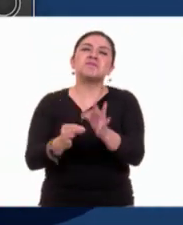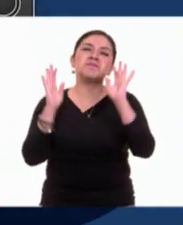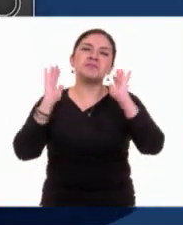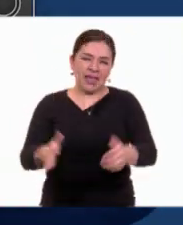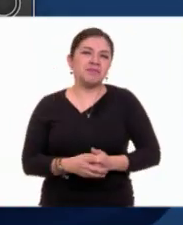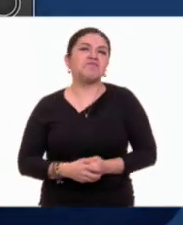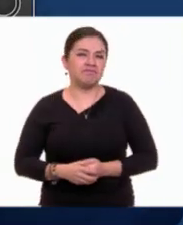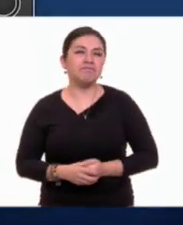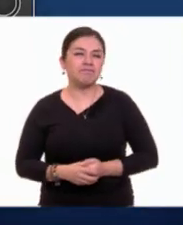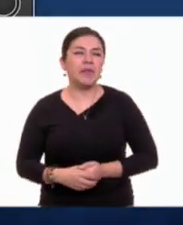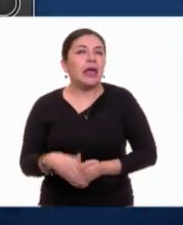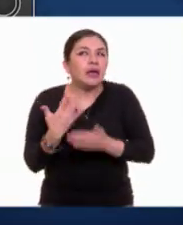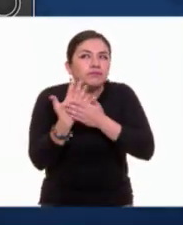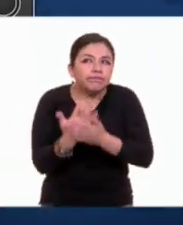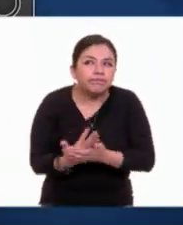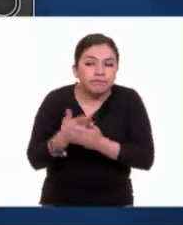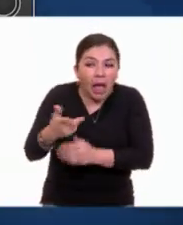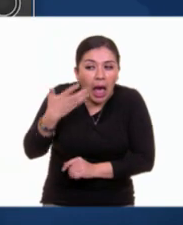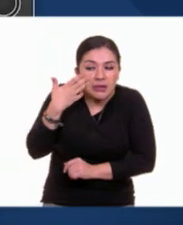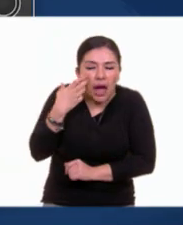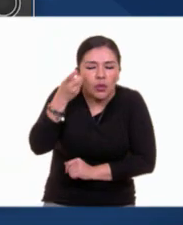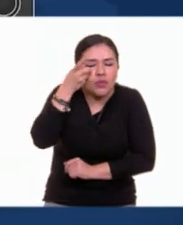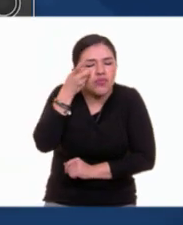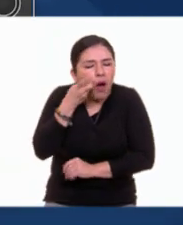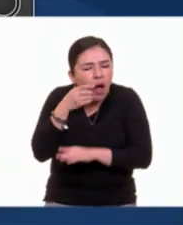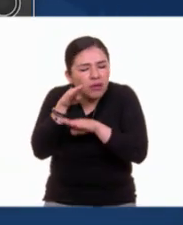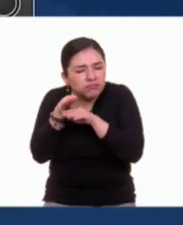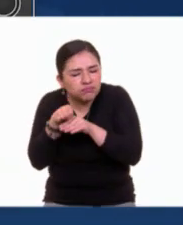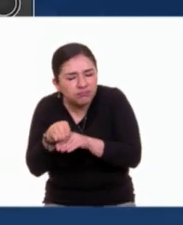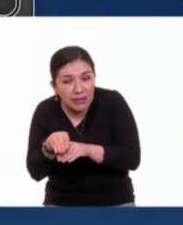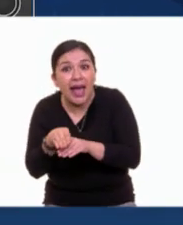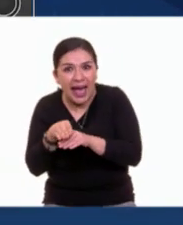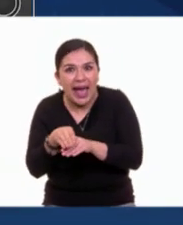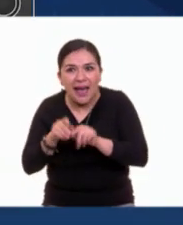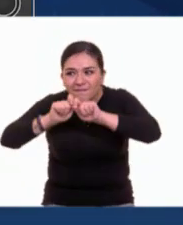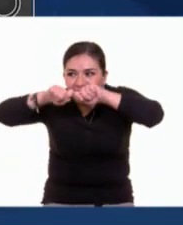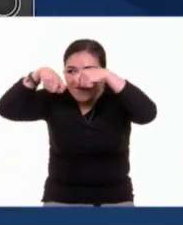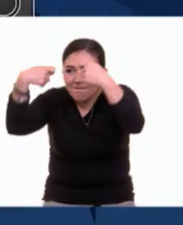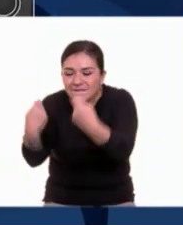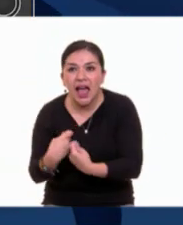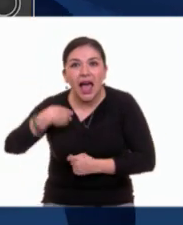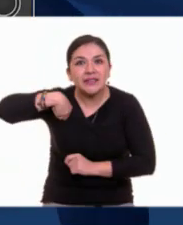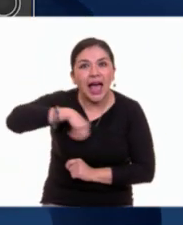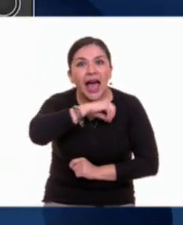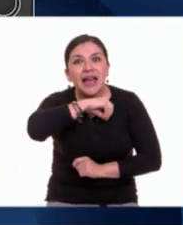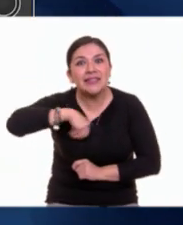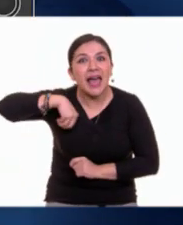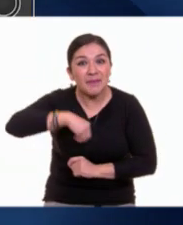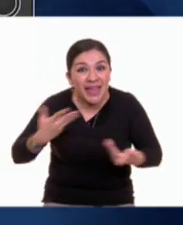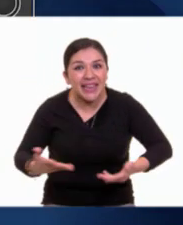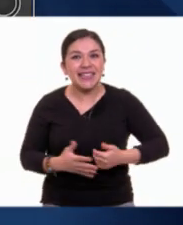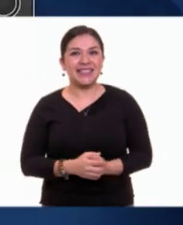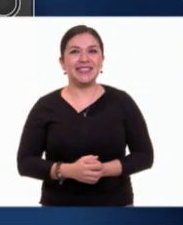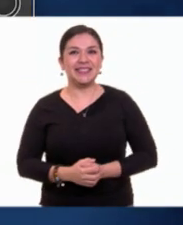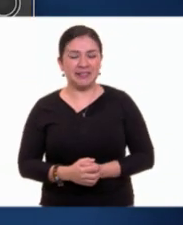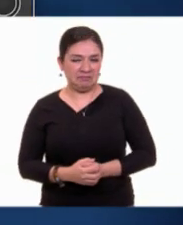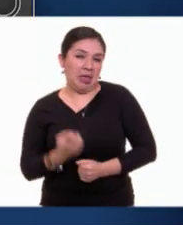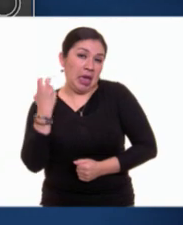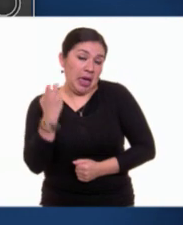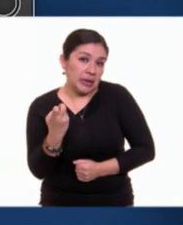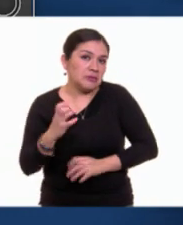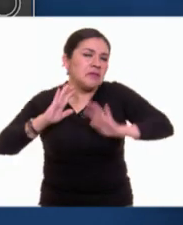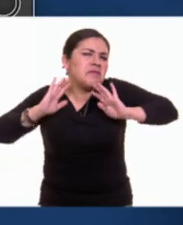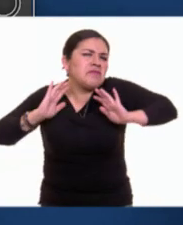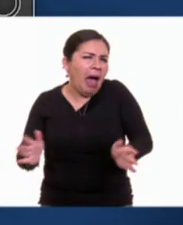Basta esperar que el gato esté dormido y colgarle el cascabel al cuello. Así,